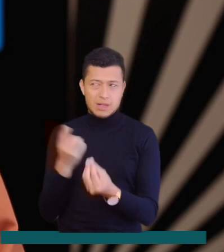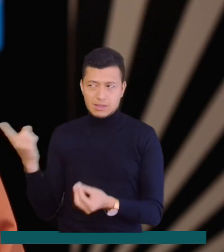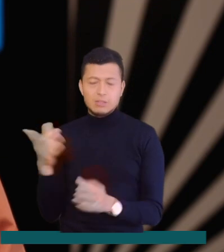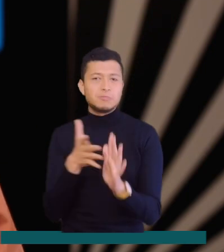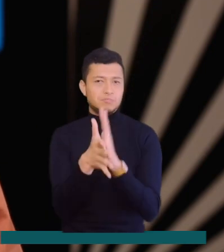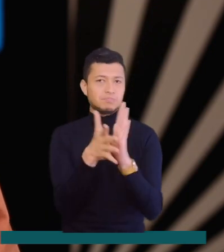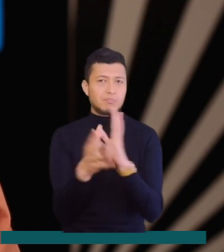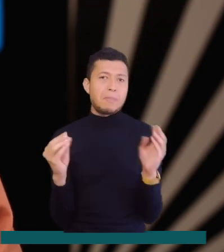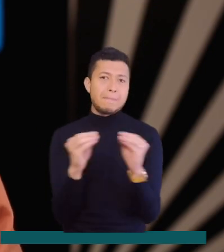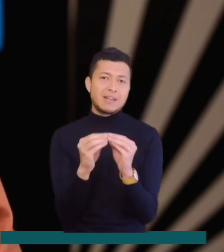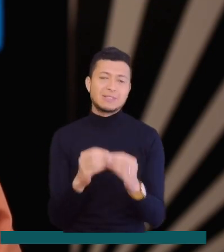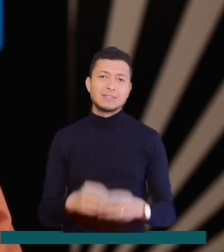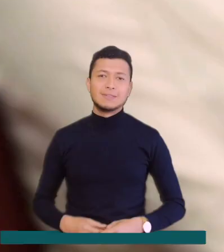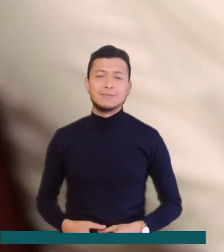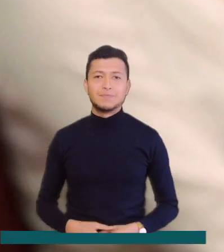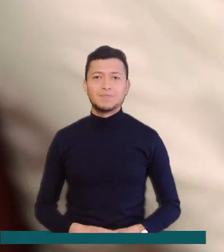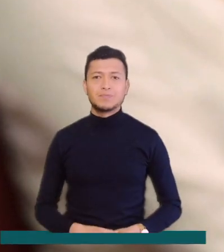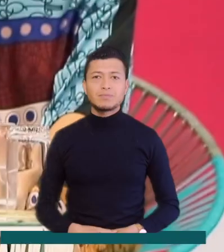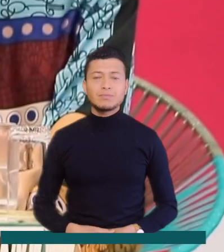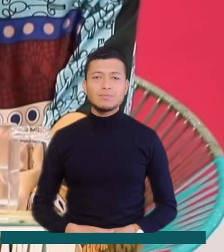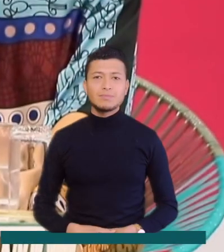Giovanni Inázquez nos cuenta más detalles.